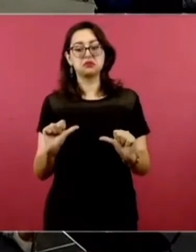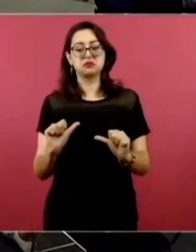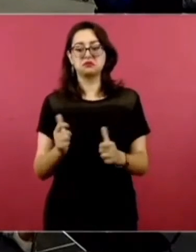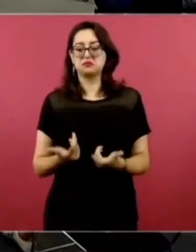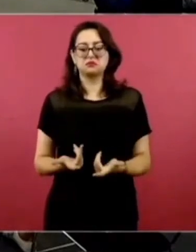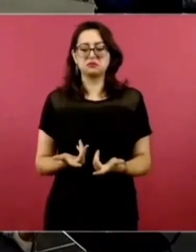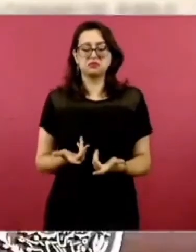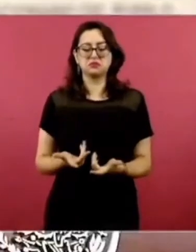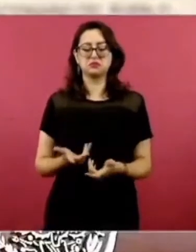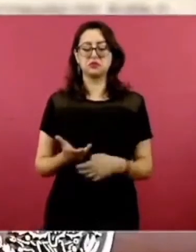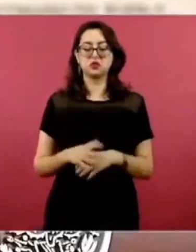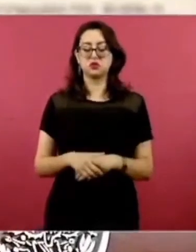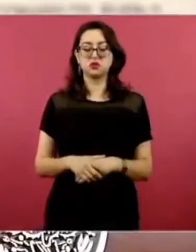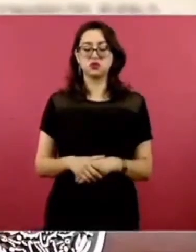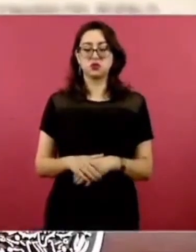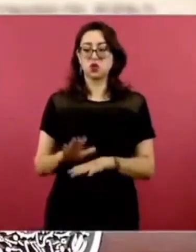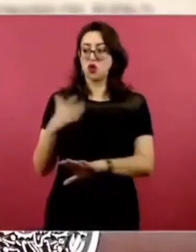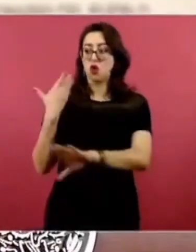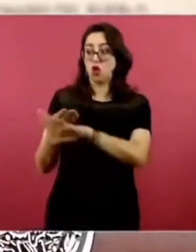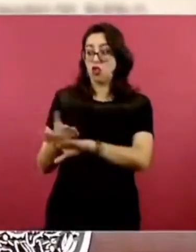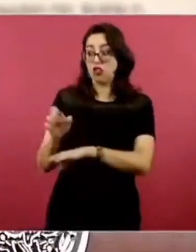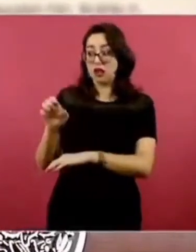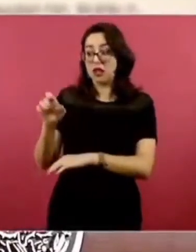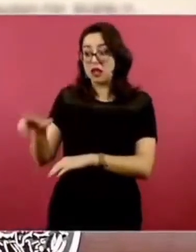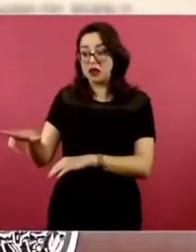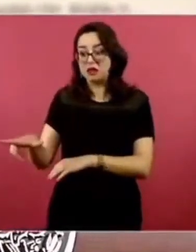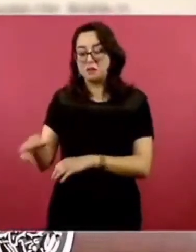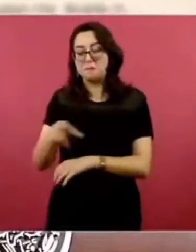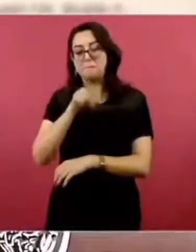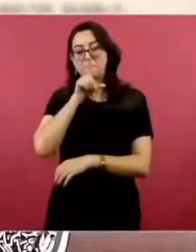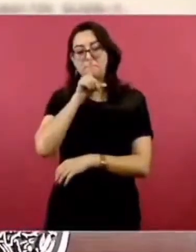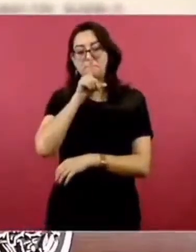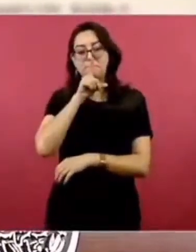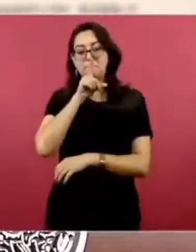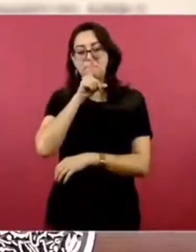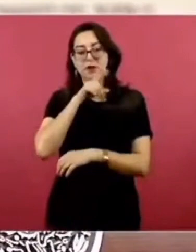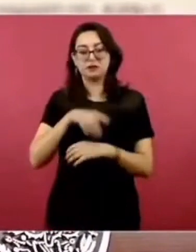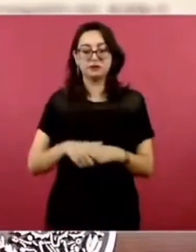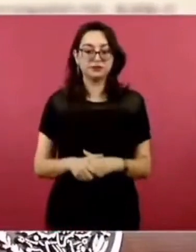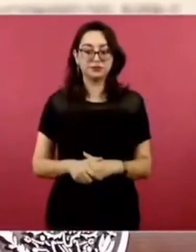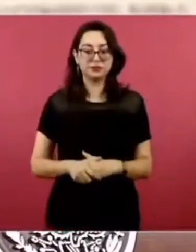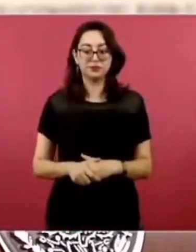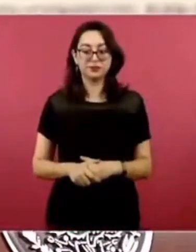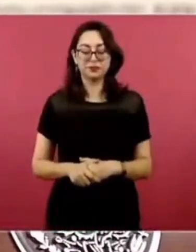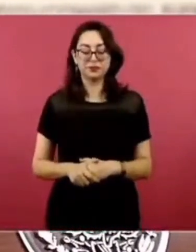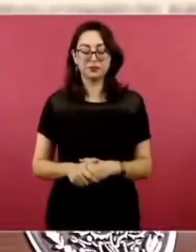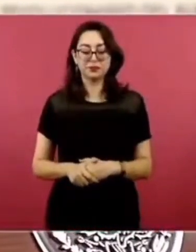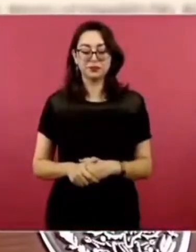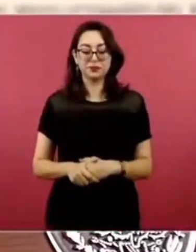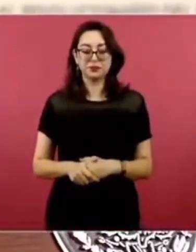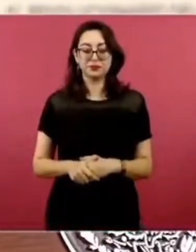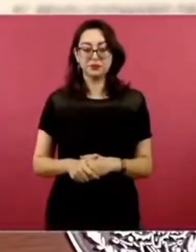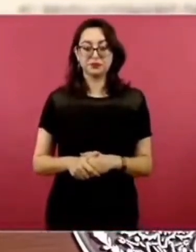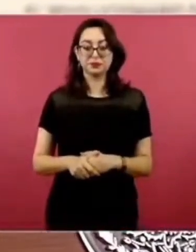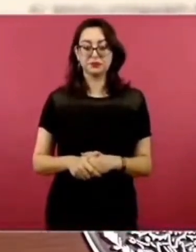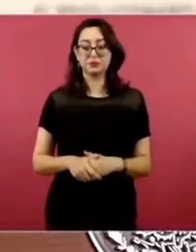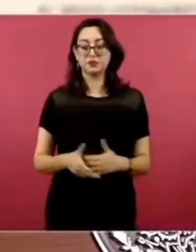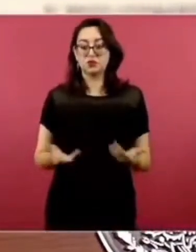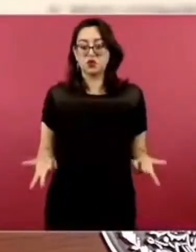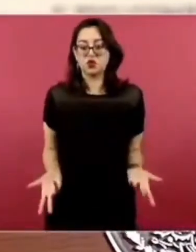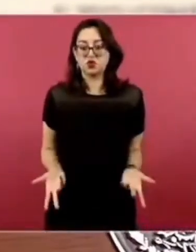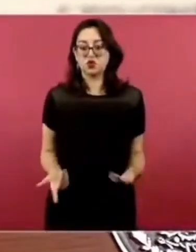puede,